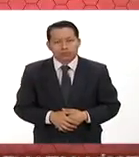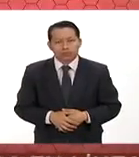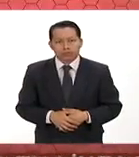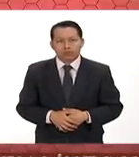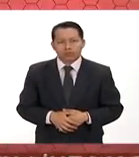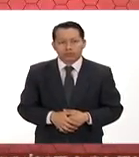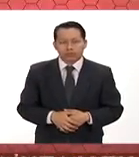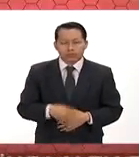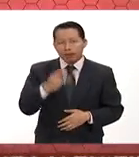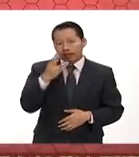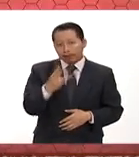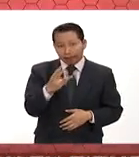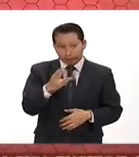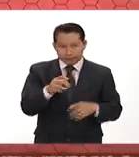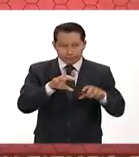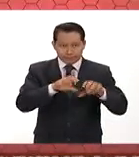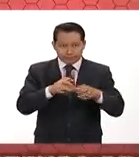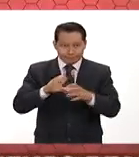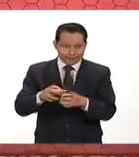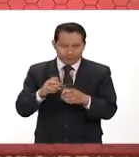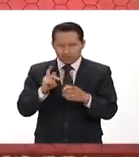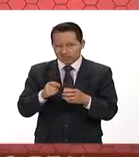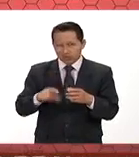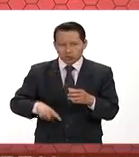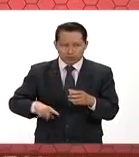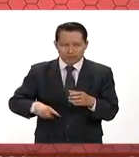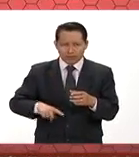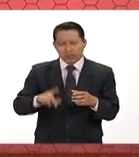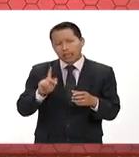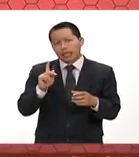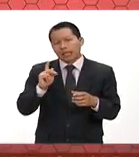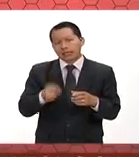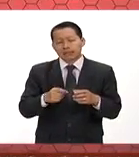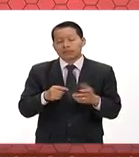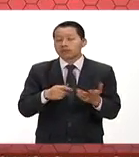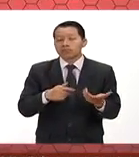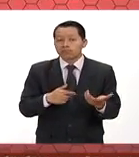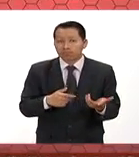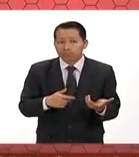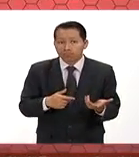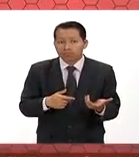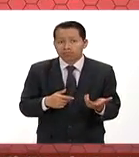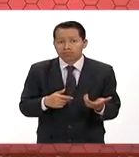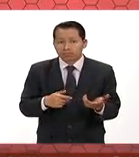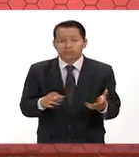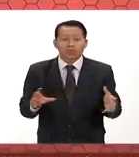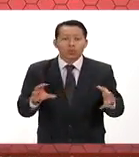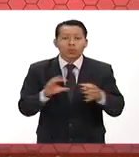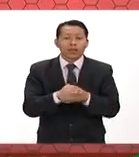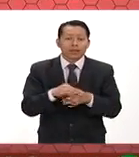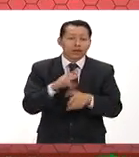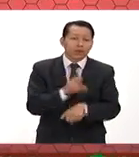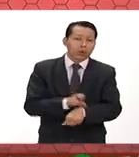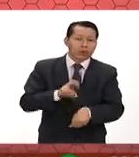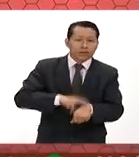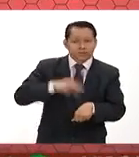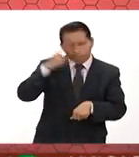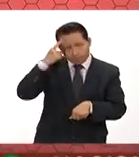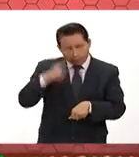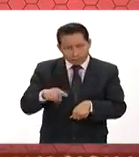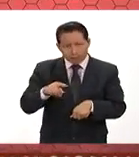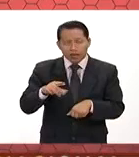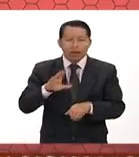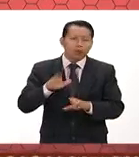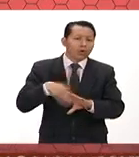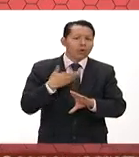Tres órganos del Estado se van a unir coordinar para cometir uno